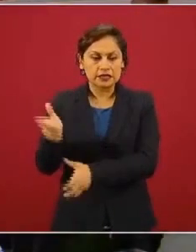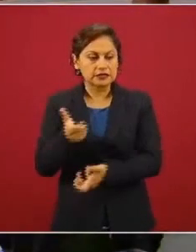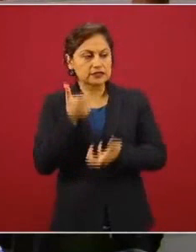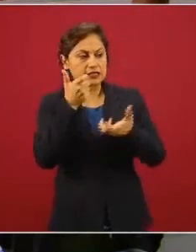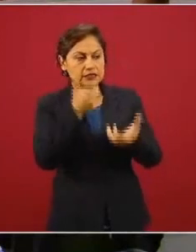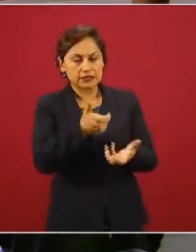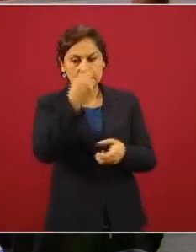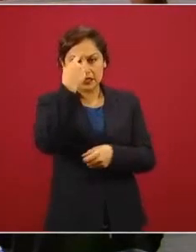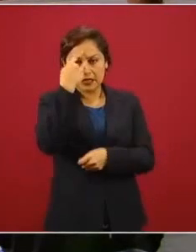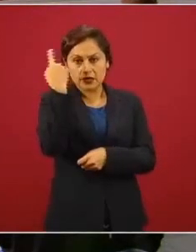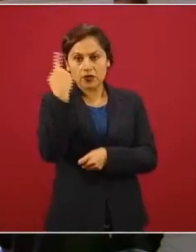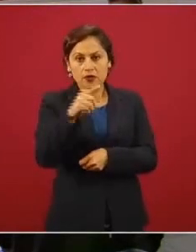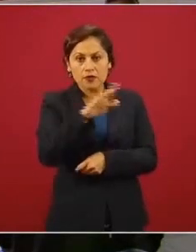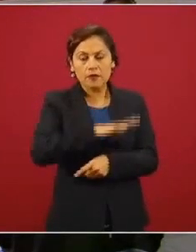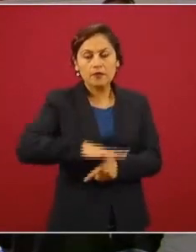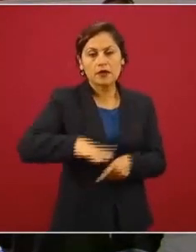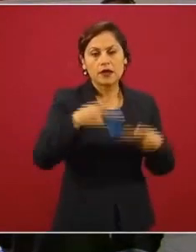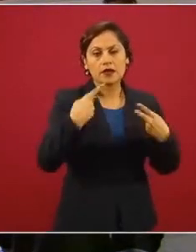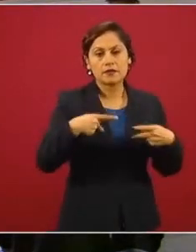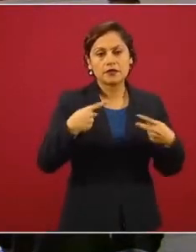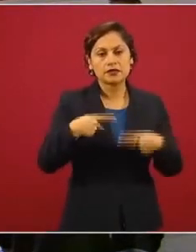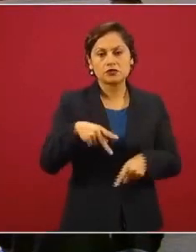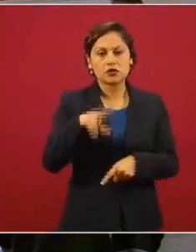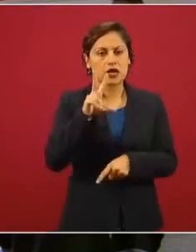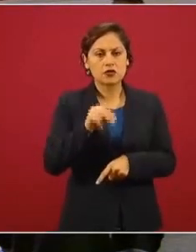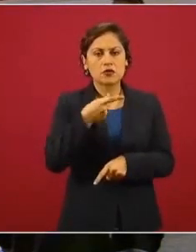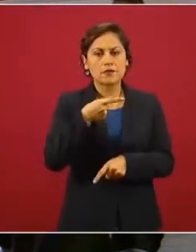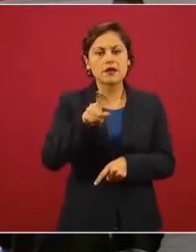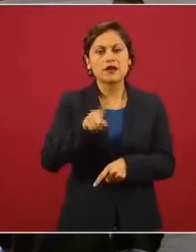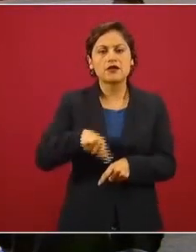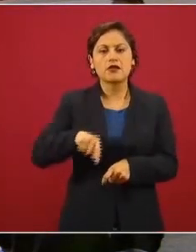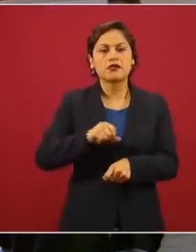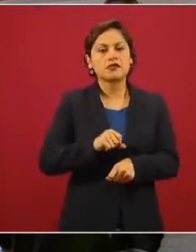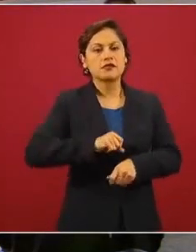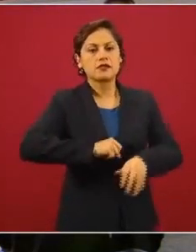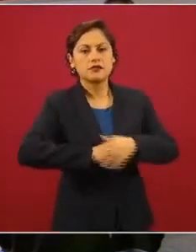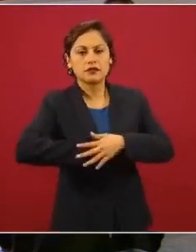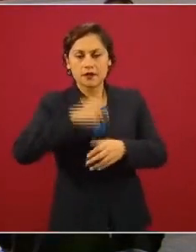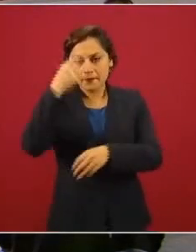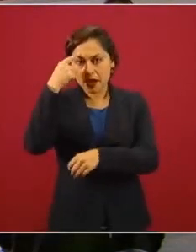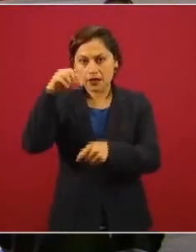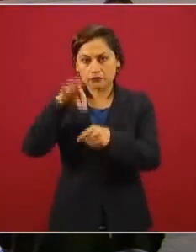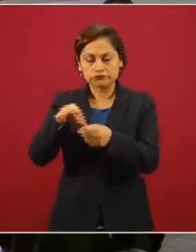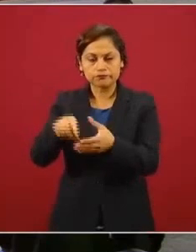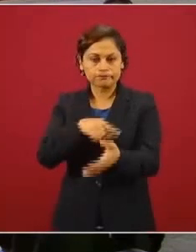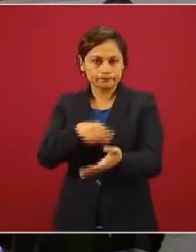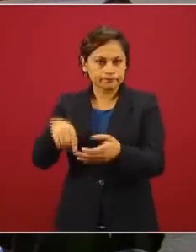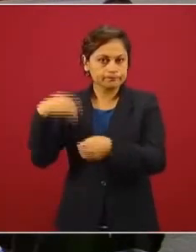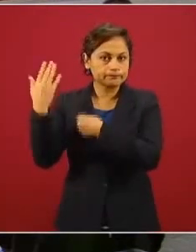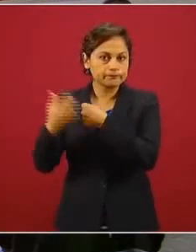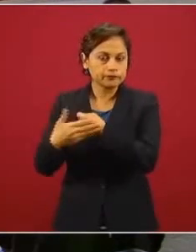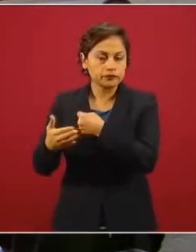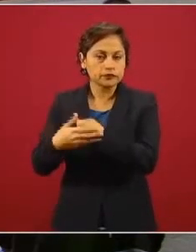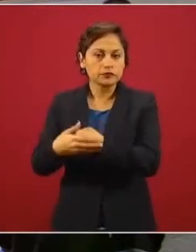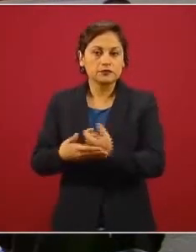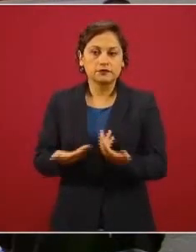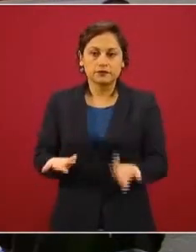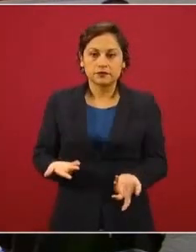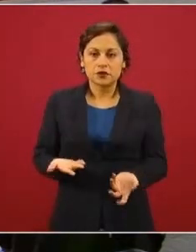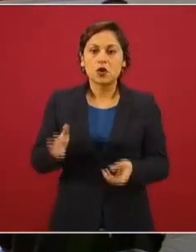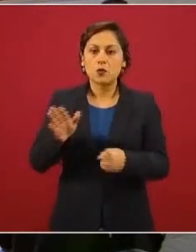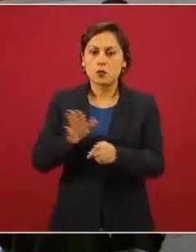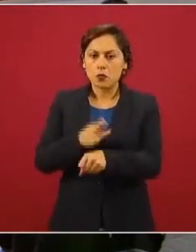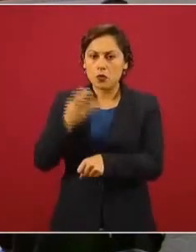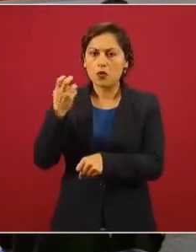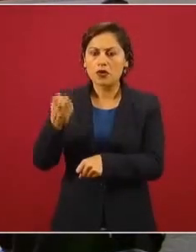contra la pobreza, pero con beneficios políticos clientelares inmediatos. No obstante lo anterior, es posible desplazar a Morena en las